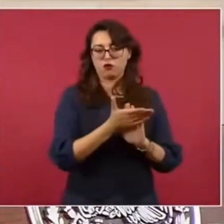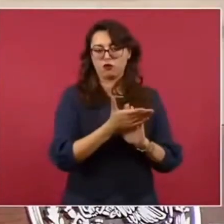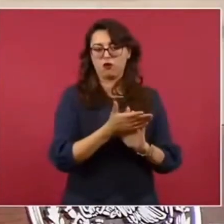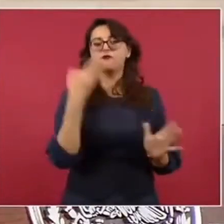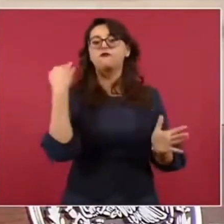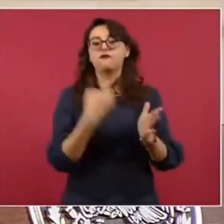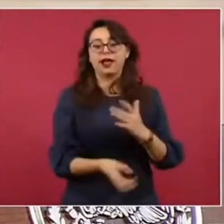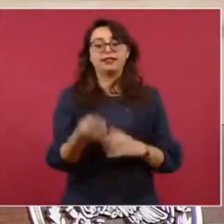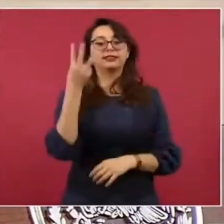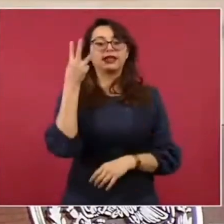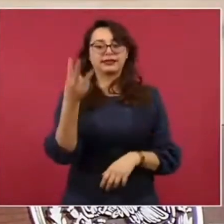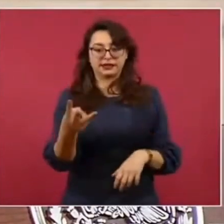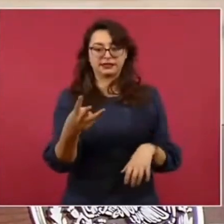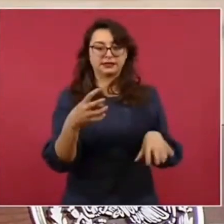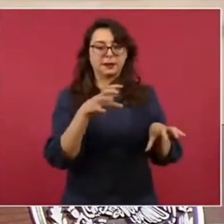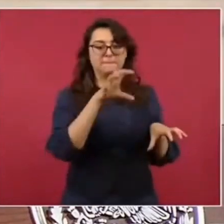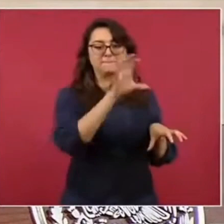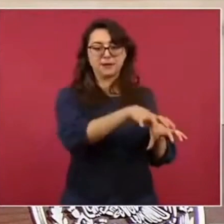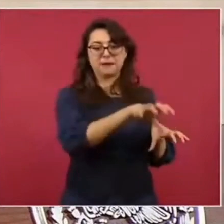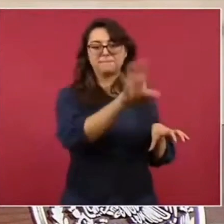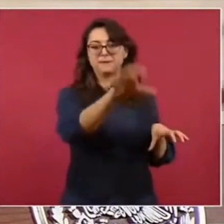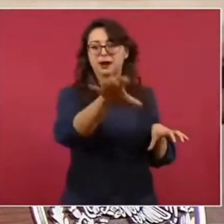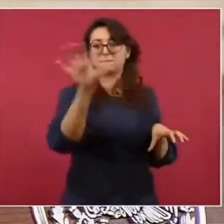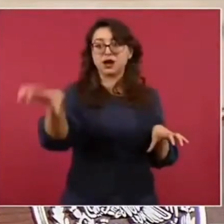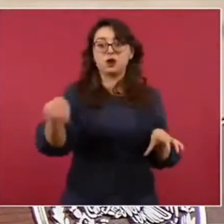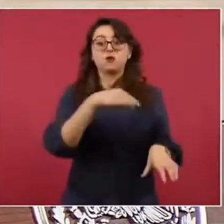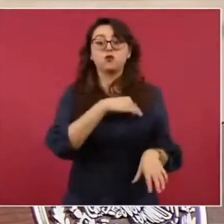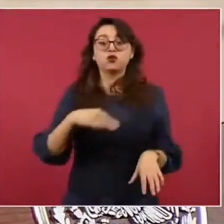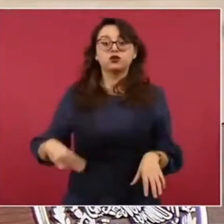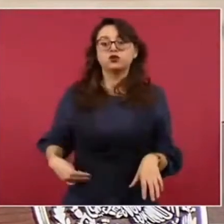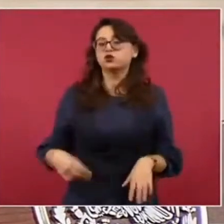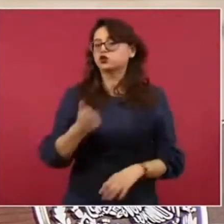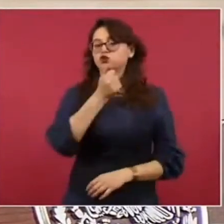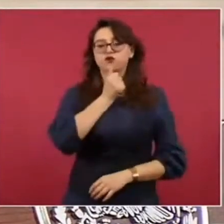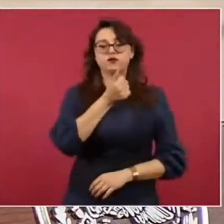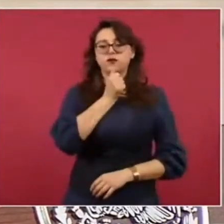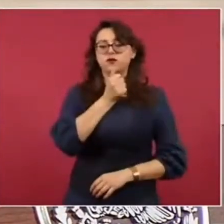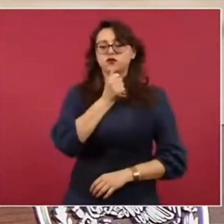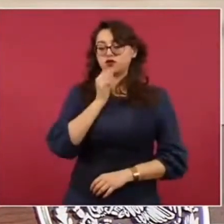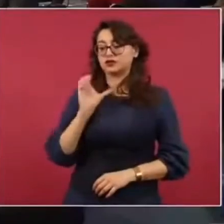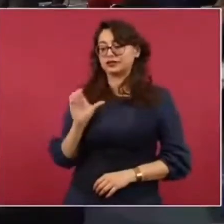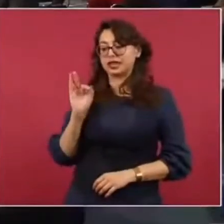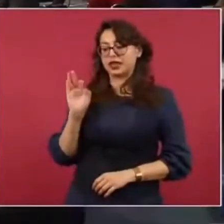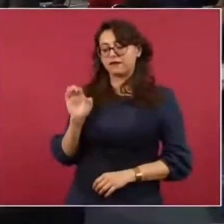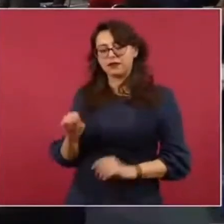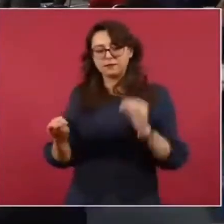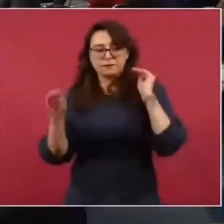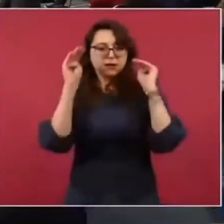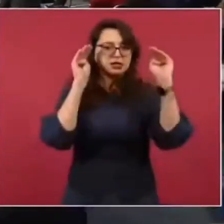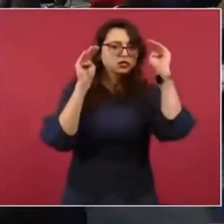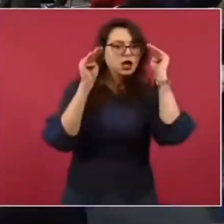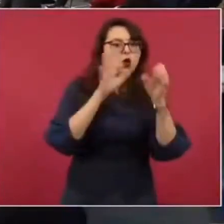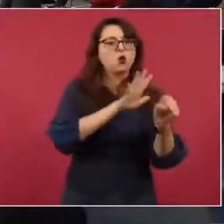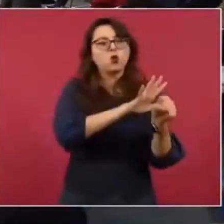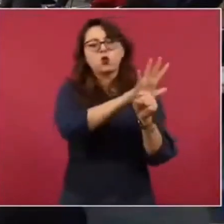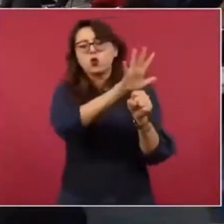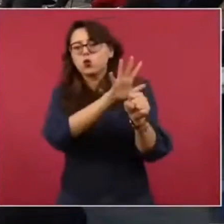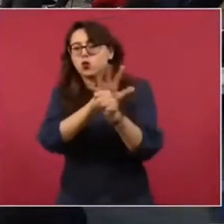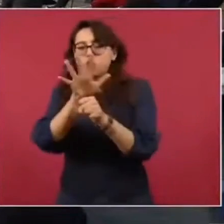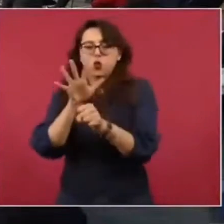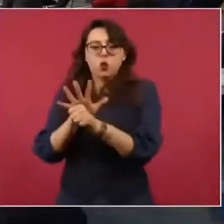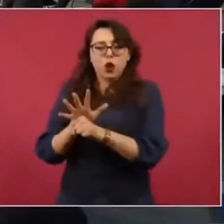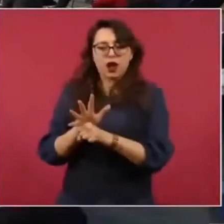que se tienen que definir. Lo está haciendo ya la Comisión Federal de Electricidad, porque también